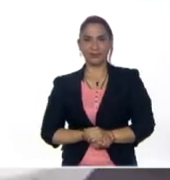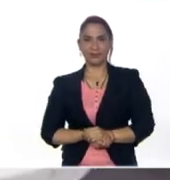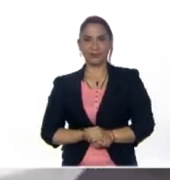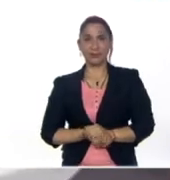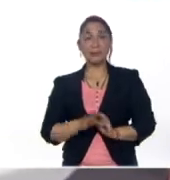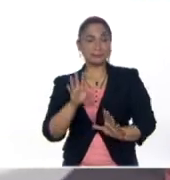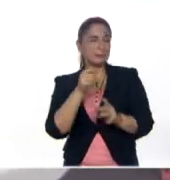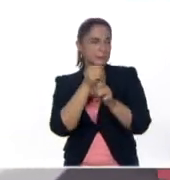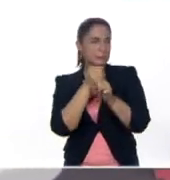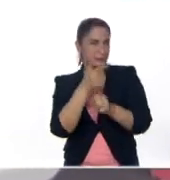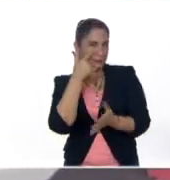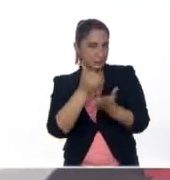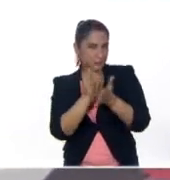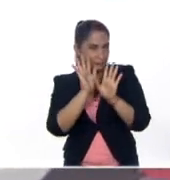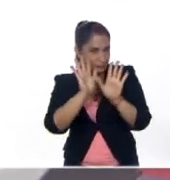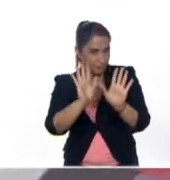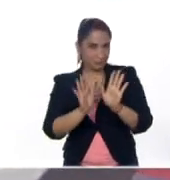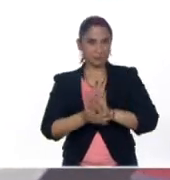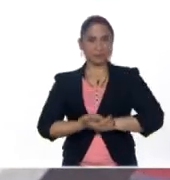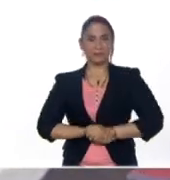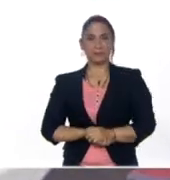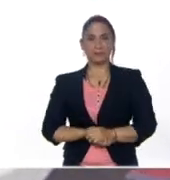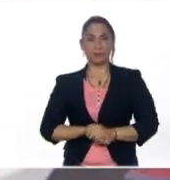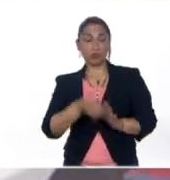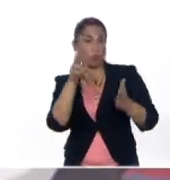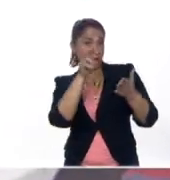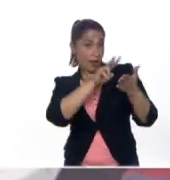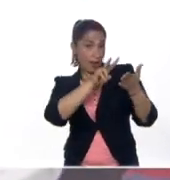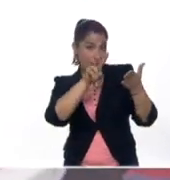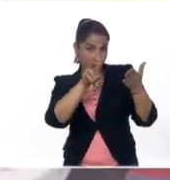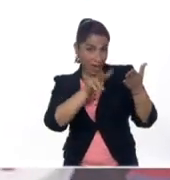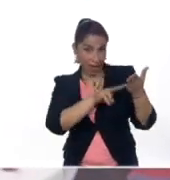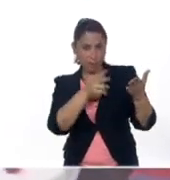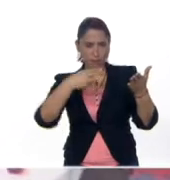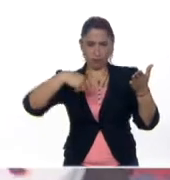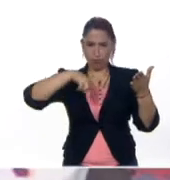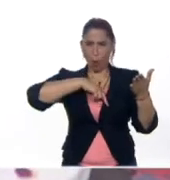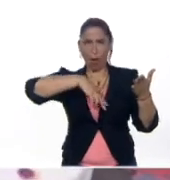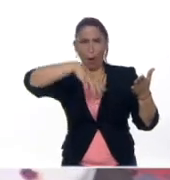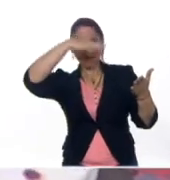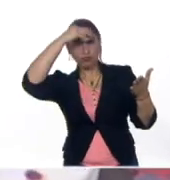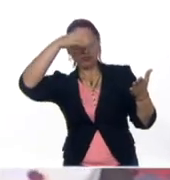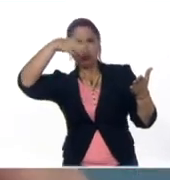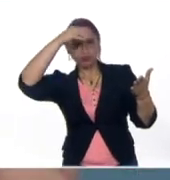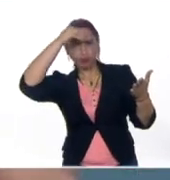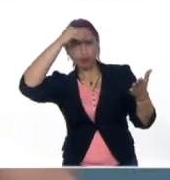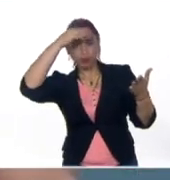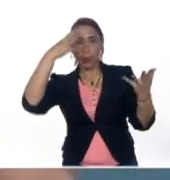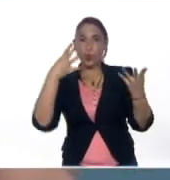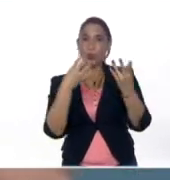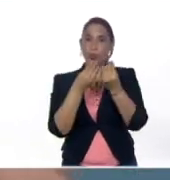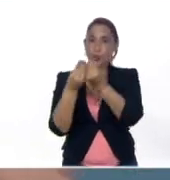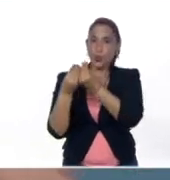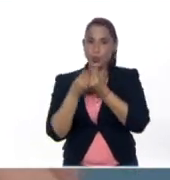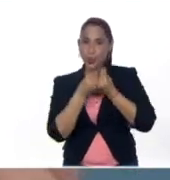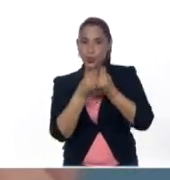Esperemos por acá Leemos y aprendemos juntos